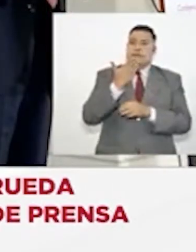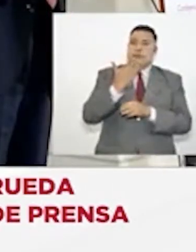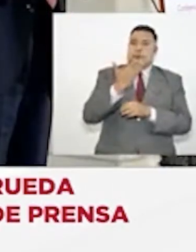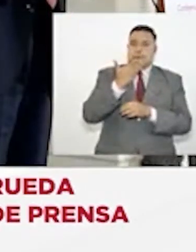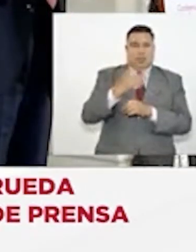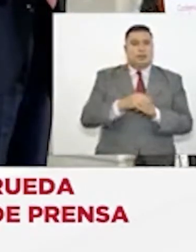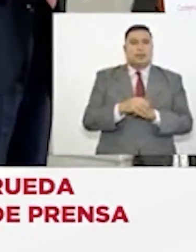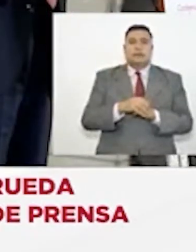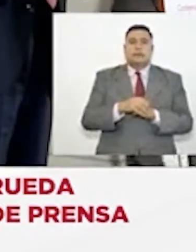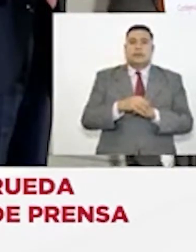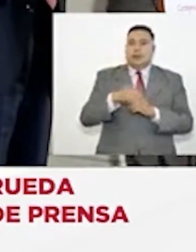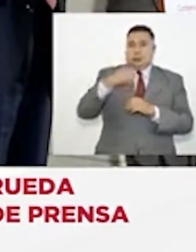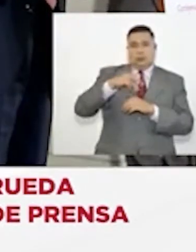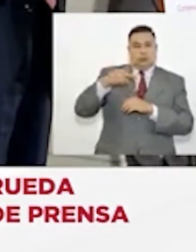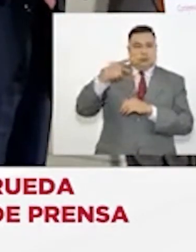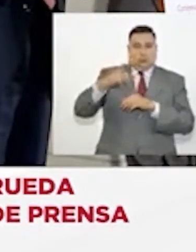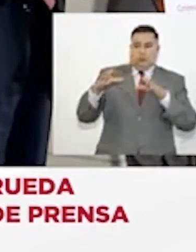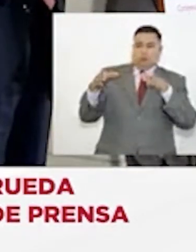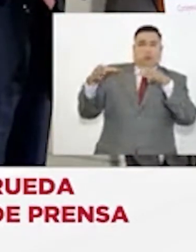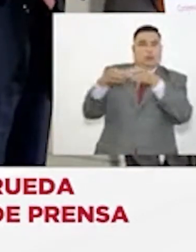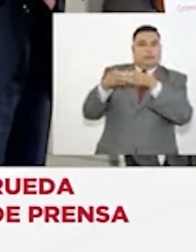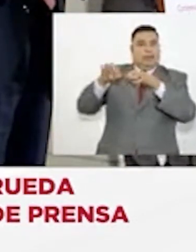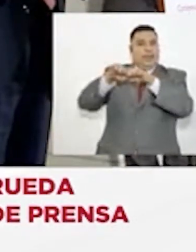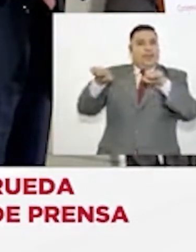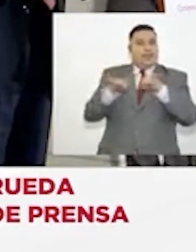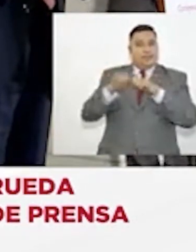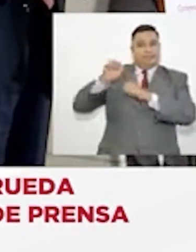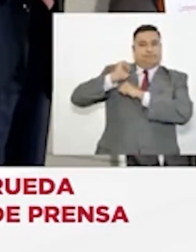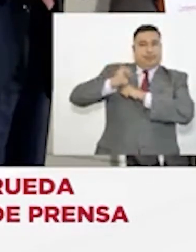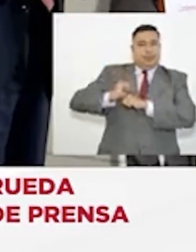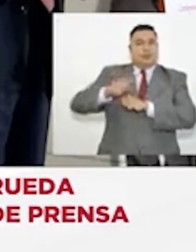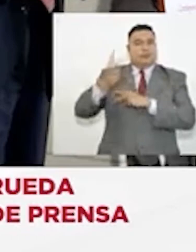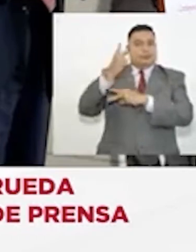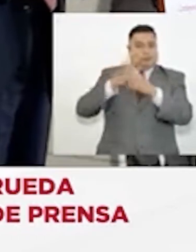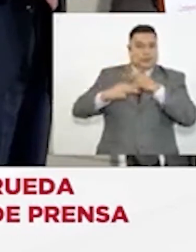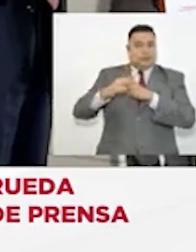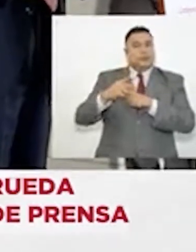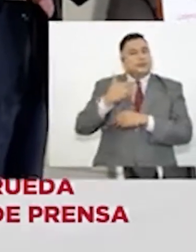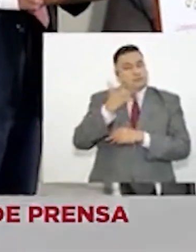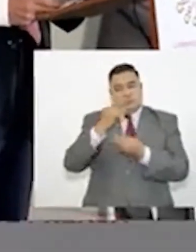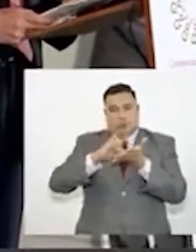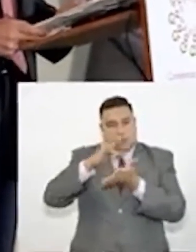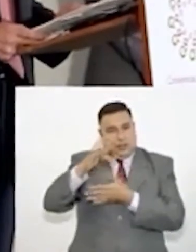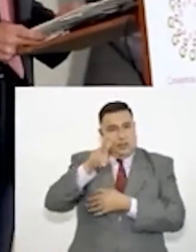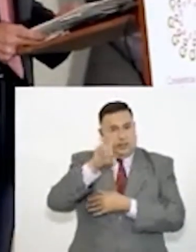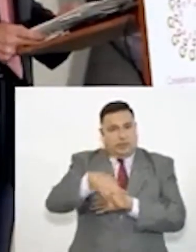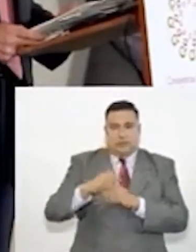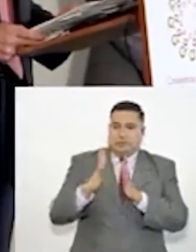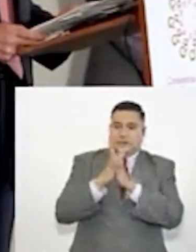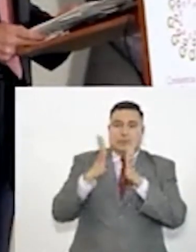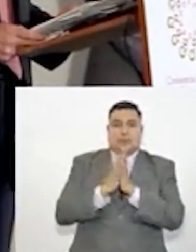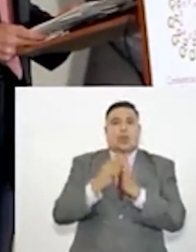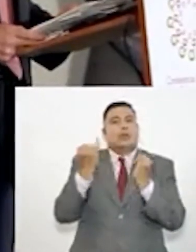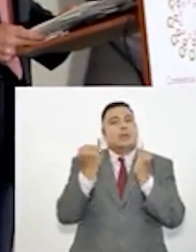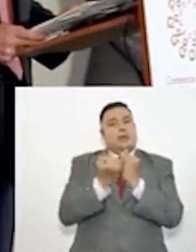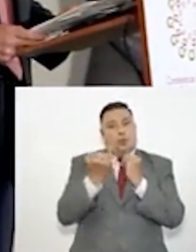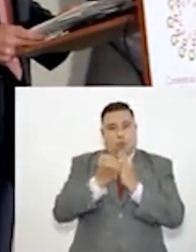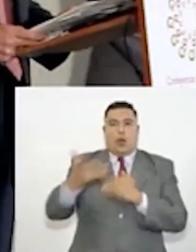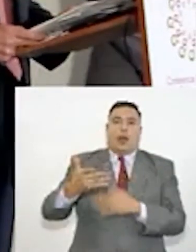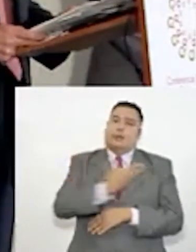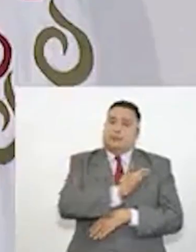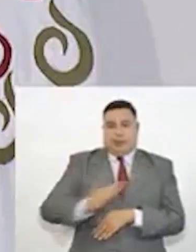se debe de mantener así, puesto que ahora mismo no se puede poner en riesgo la salud de niños y jóvenes. Para Noticieros Anlis Potosí,